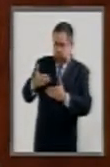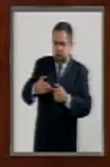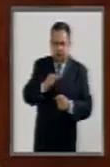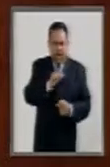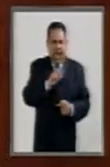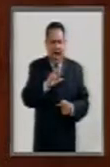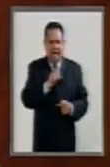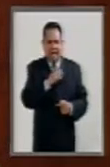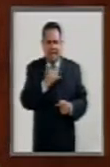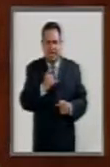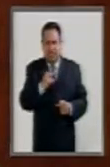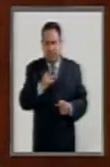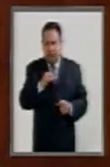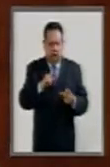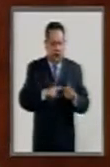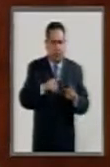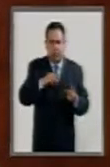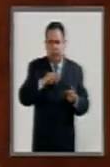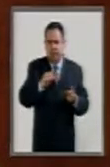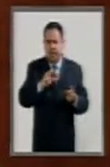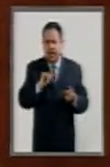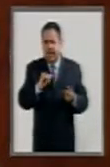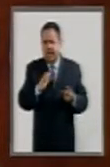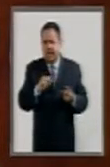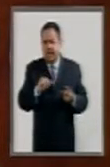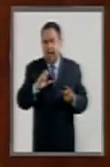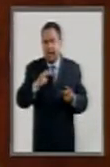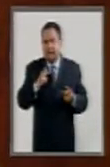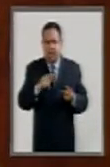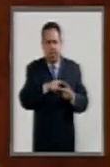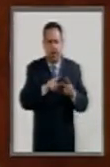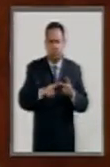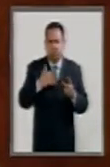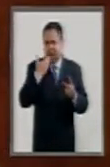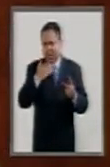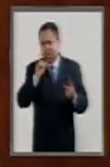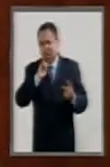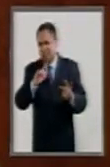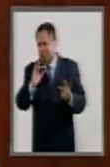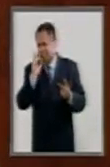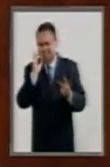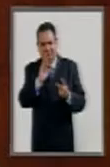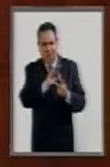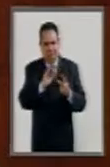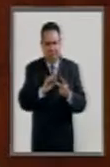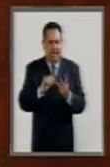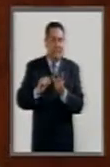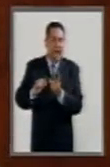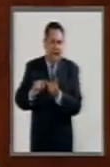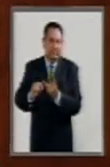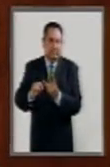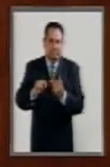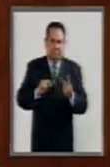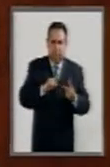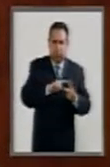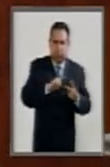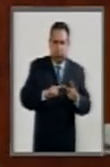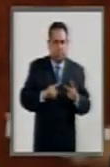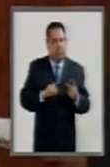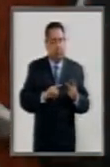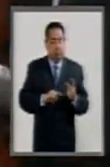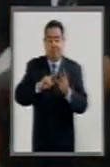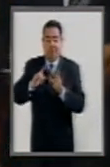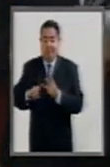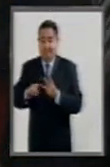Prieto Álvarez y Marielena Chapa Hernández grandes mujeres que conformaron la terna Rosario